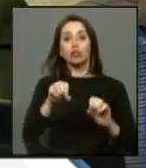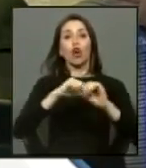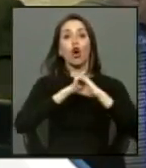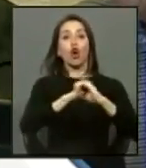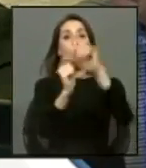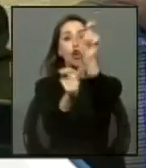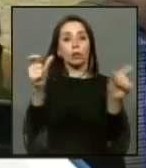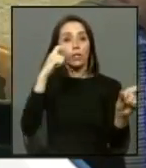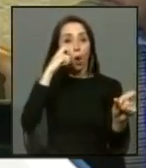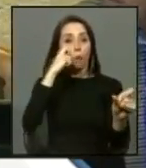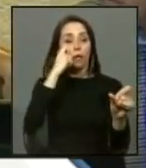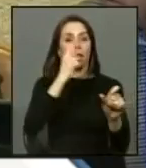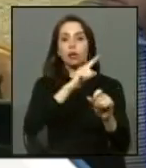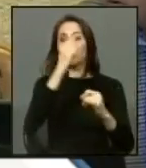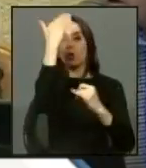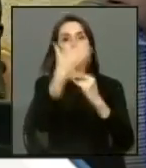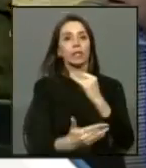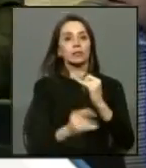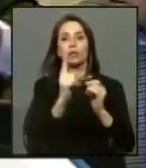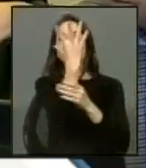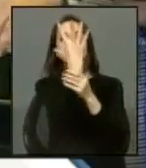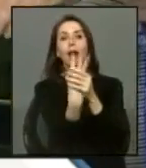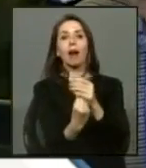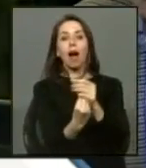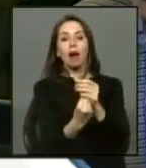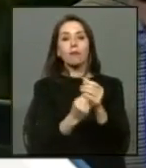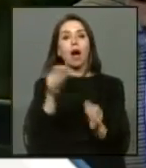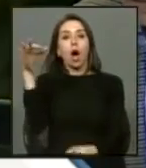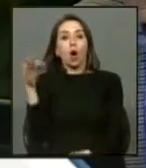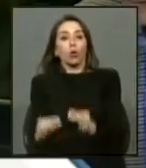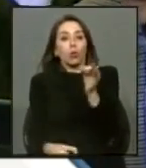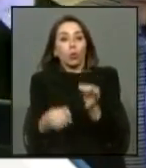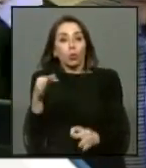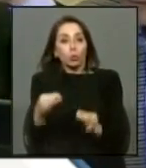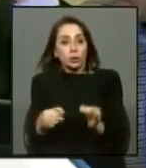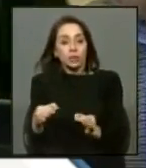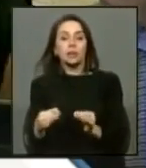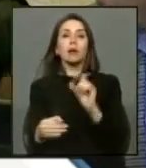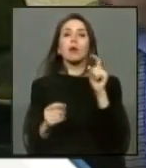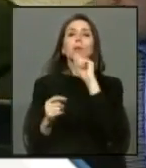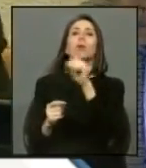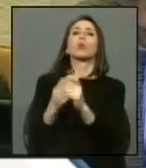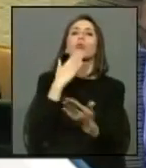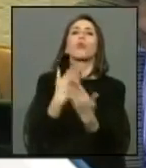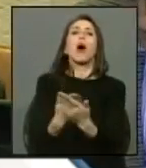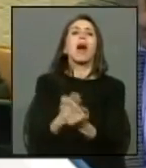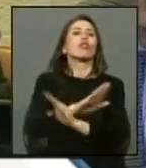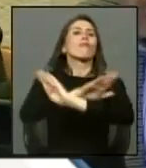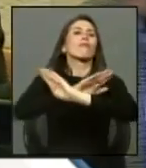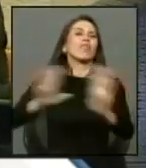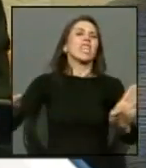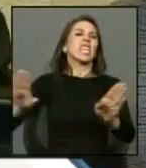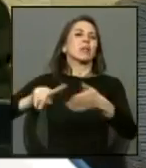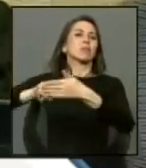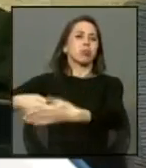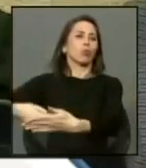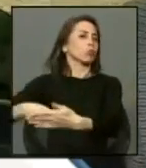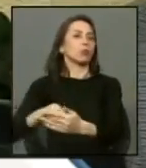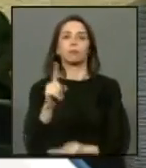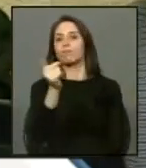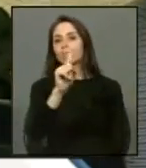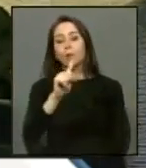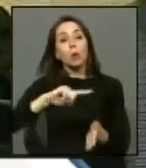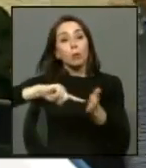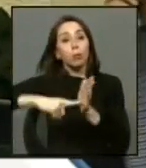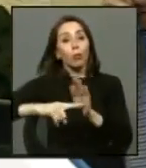son imprescriptibles es decir la justicia alguien preguntaba cuando se pone el punto final no tiene punto